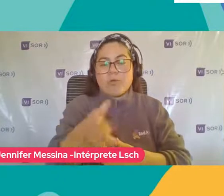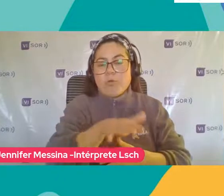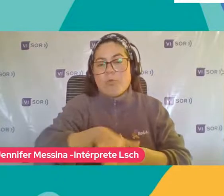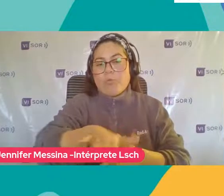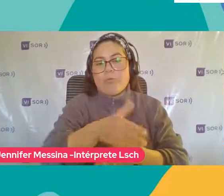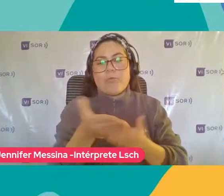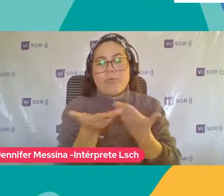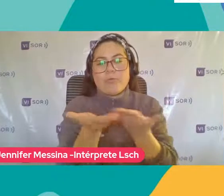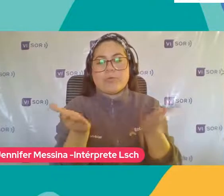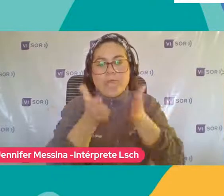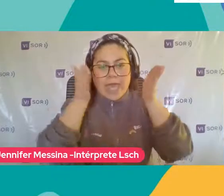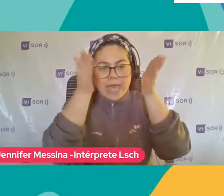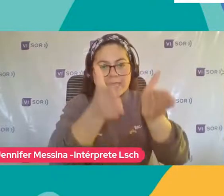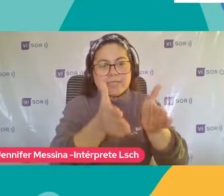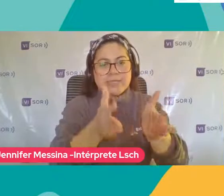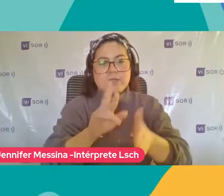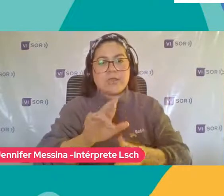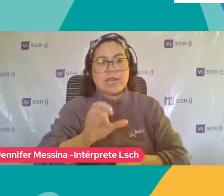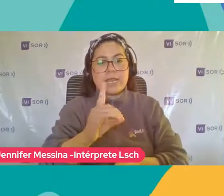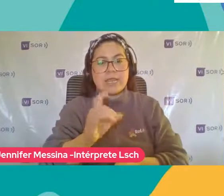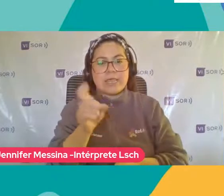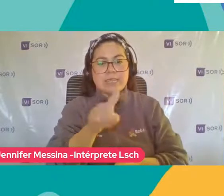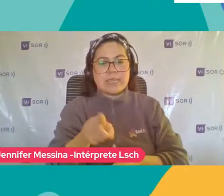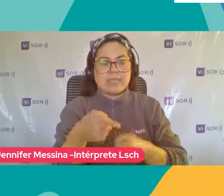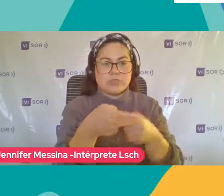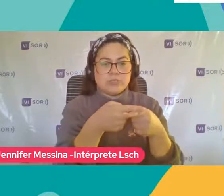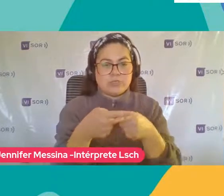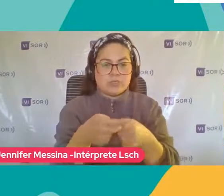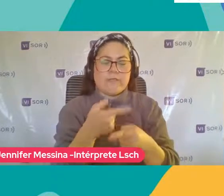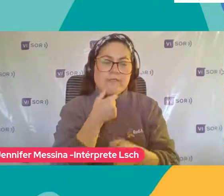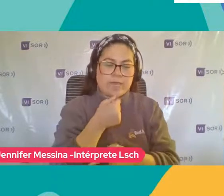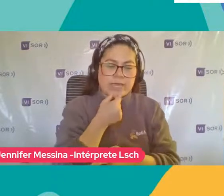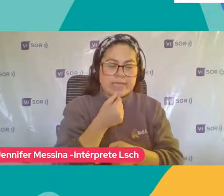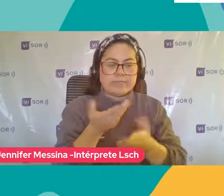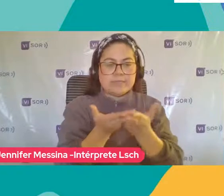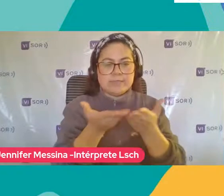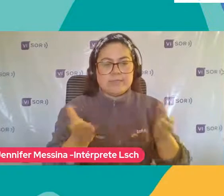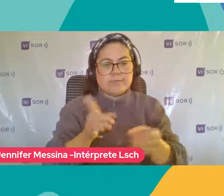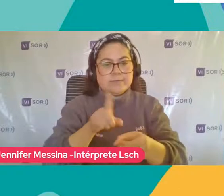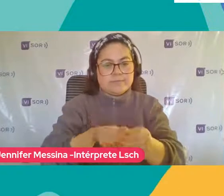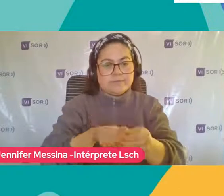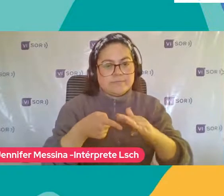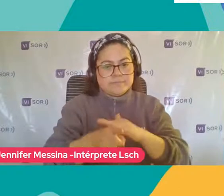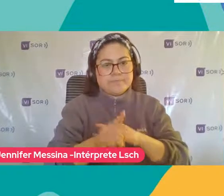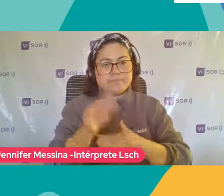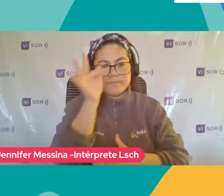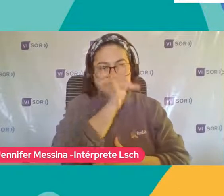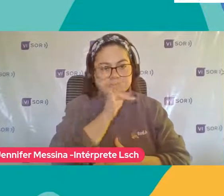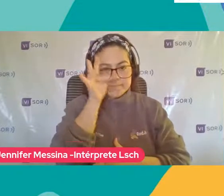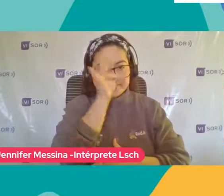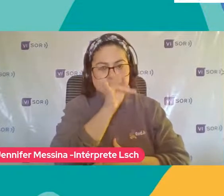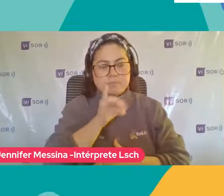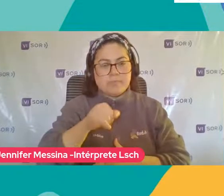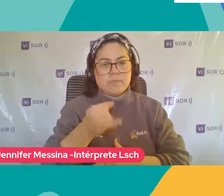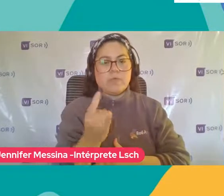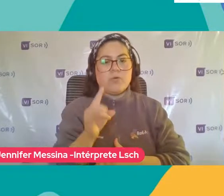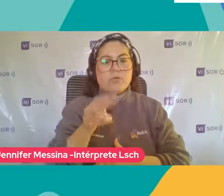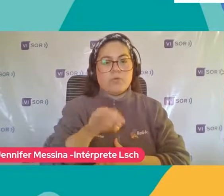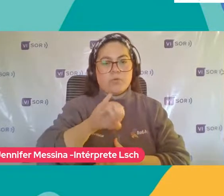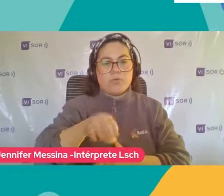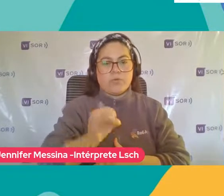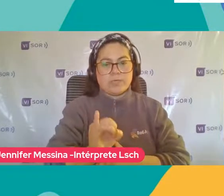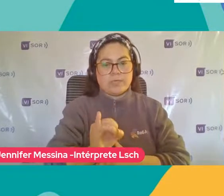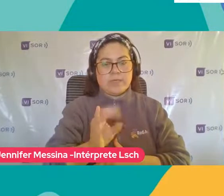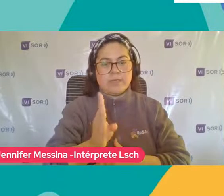atento A nuestras redes sociales ¿Cómo lo pueden hacer? Muy fácilmente Ustedes ingresan A nuestro fan stage Junji Bío Bío O